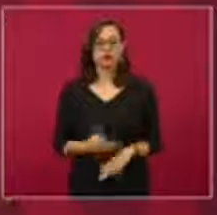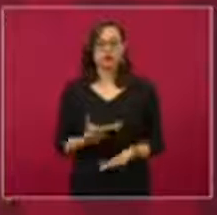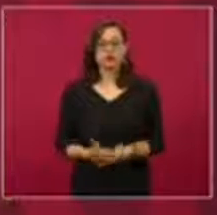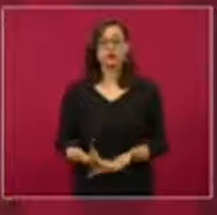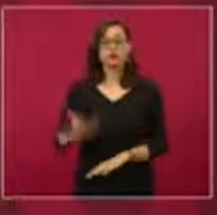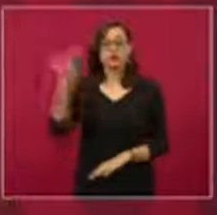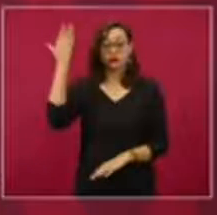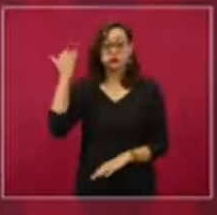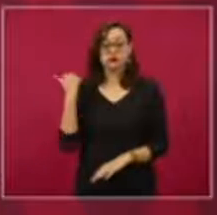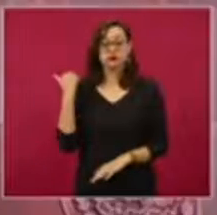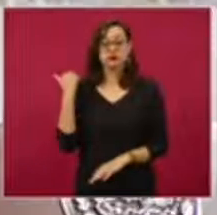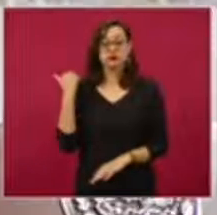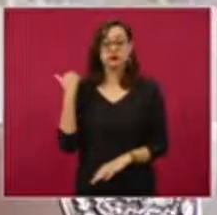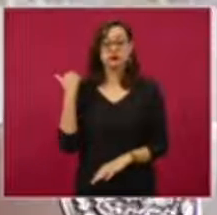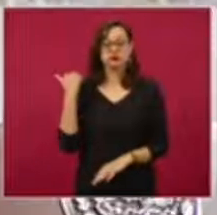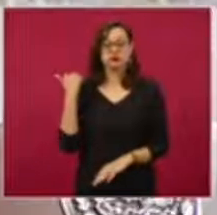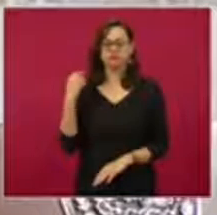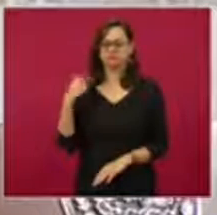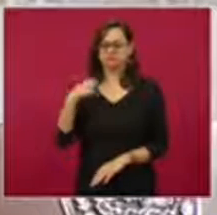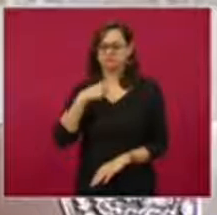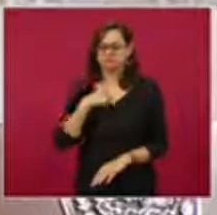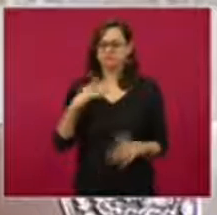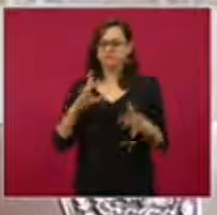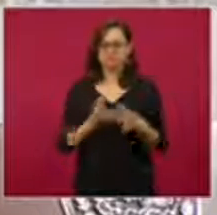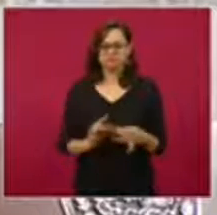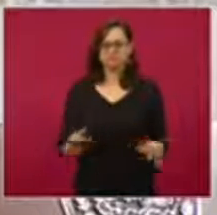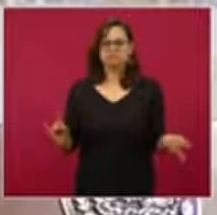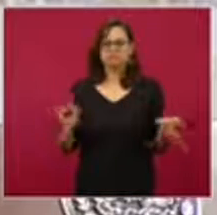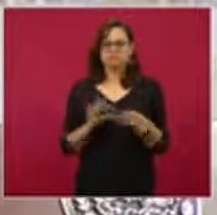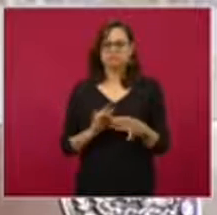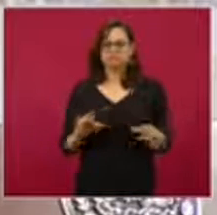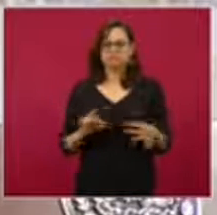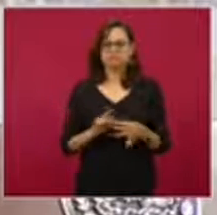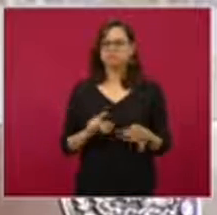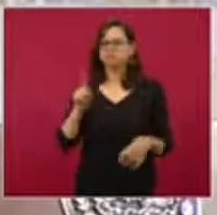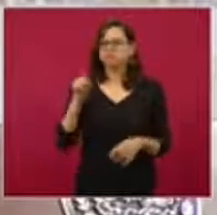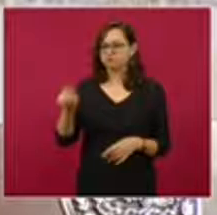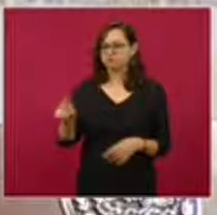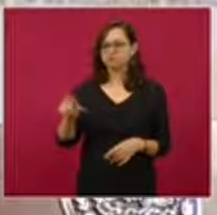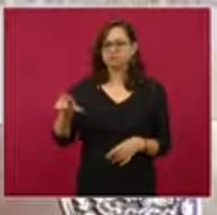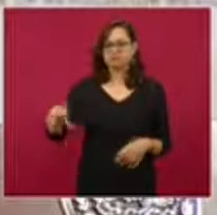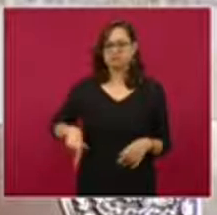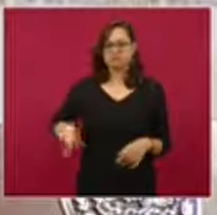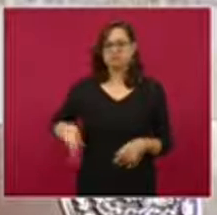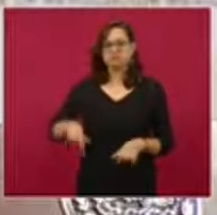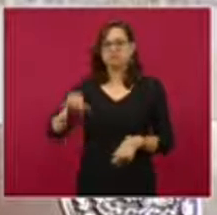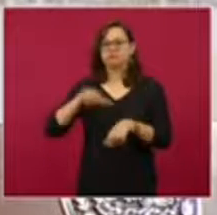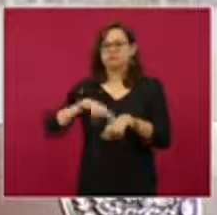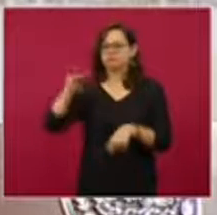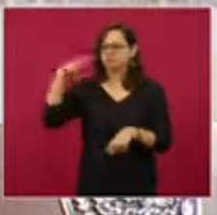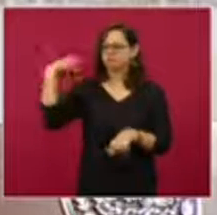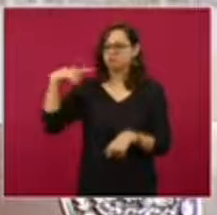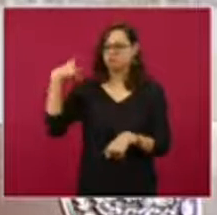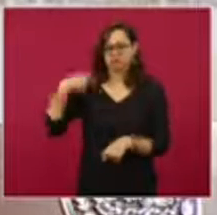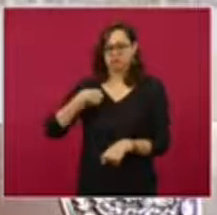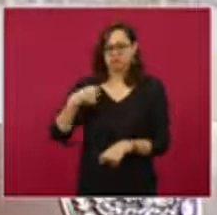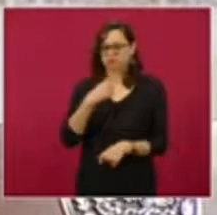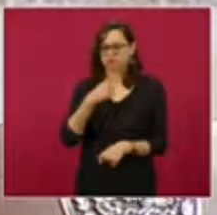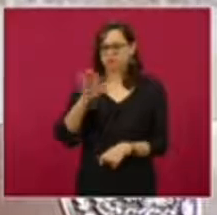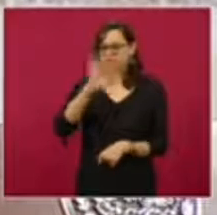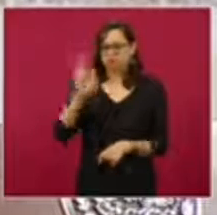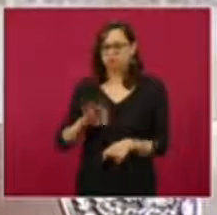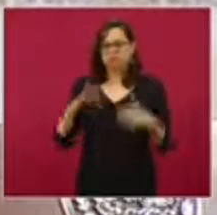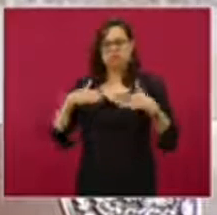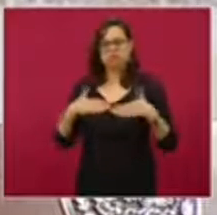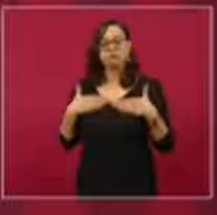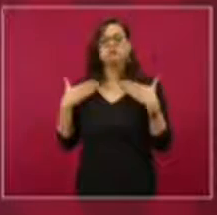Tengo absoluta confianza a Cuitláhuac García, gobernador de Veracruz, que lo